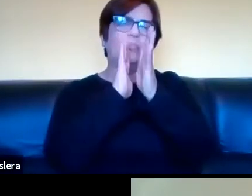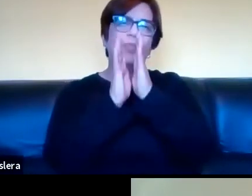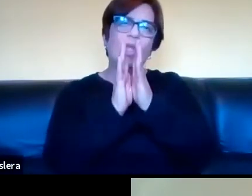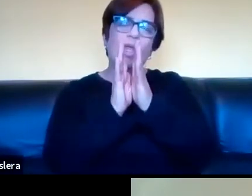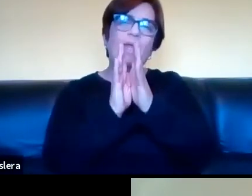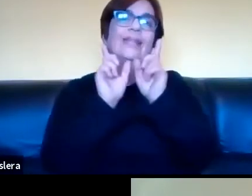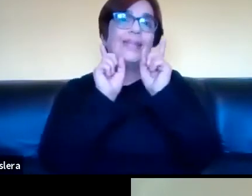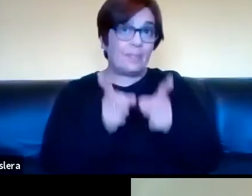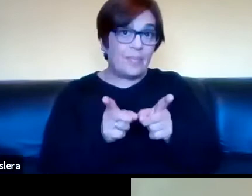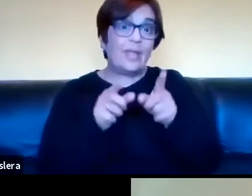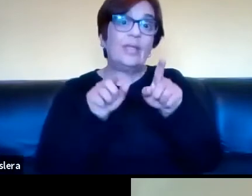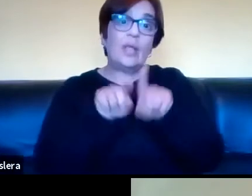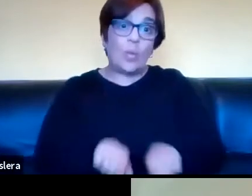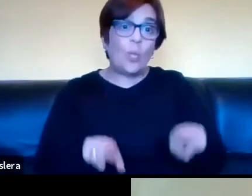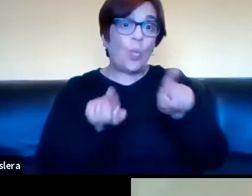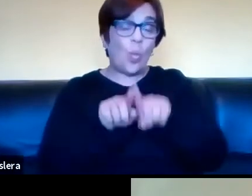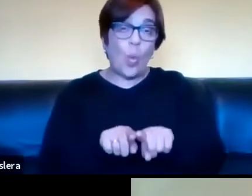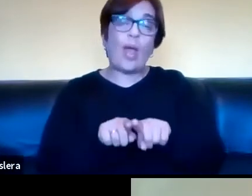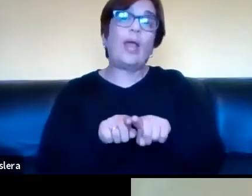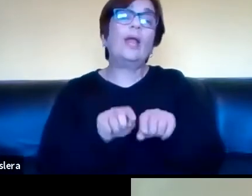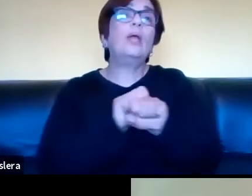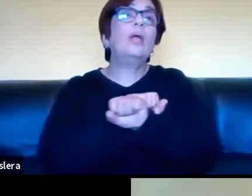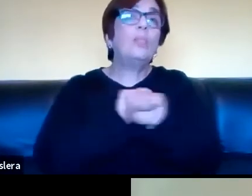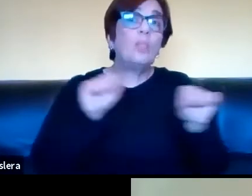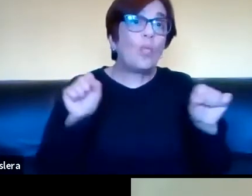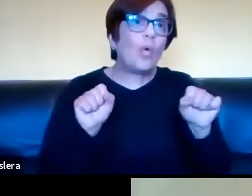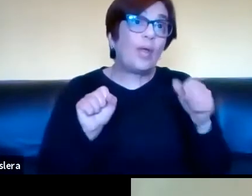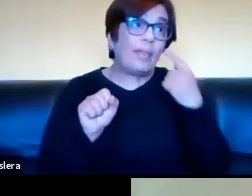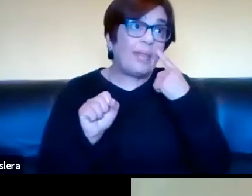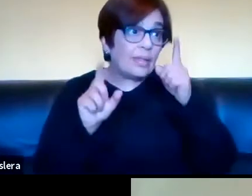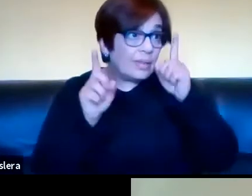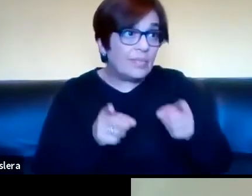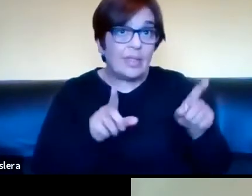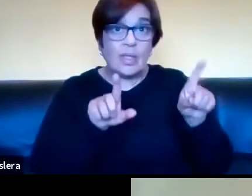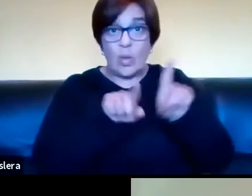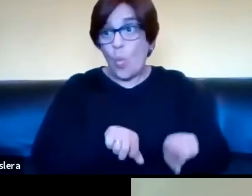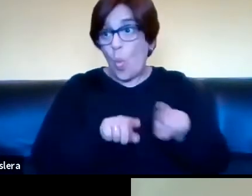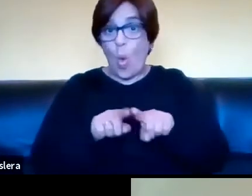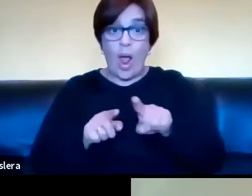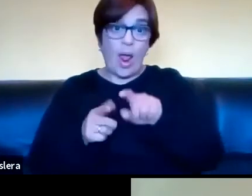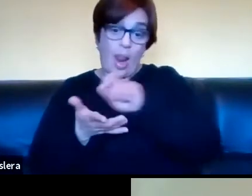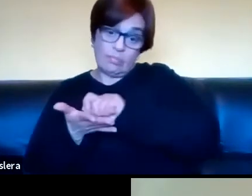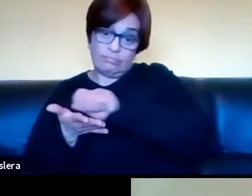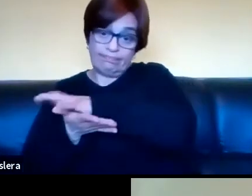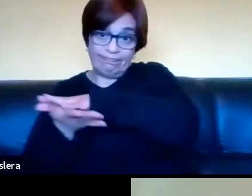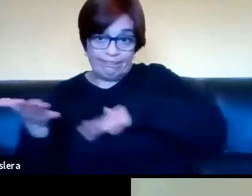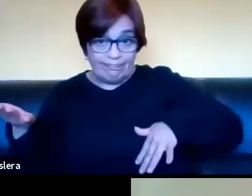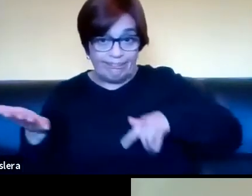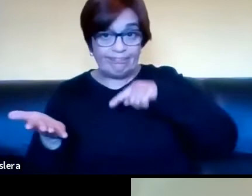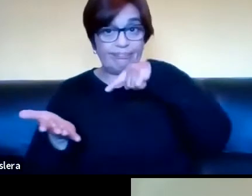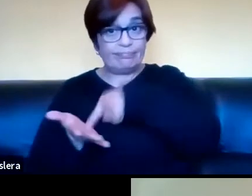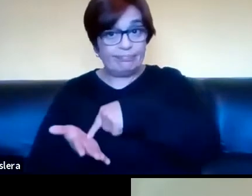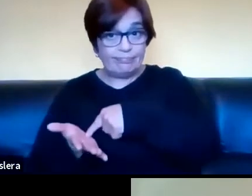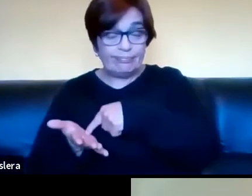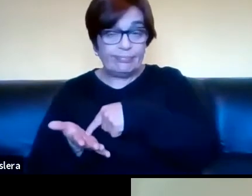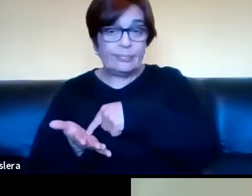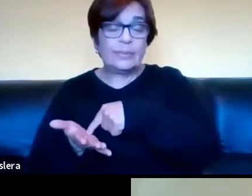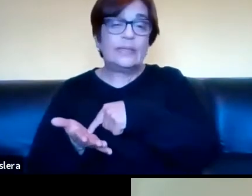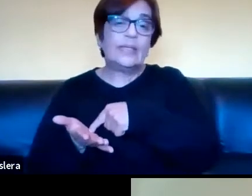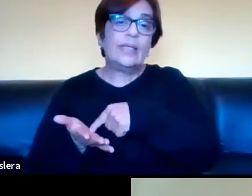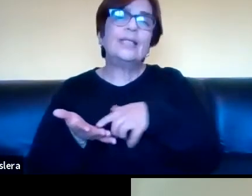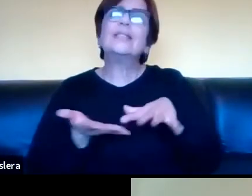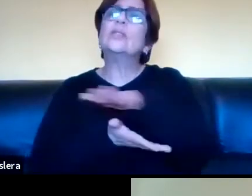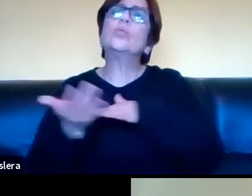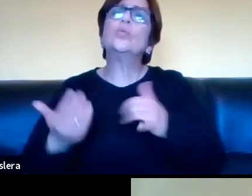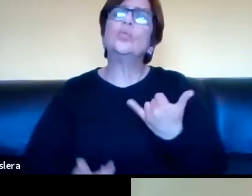funcionalidades o estas funciones, ¿no? Que veíamos también en el caso de la tecnología de la escritura, qué